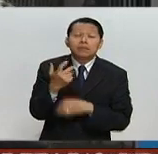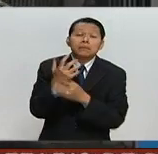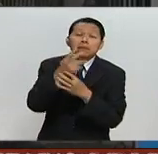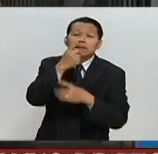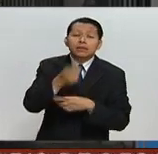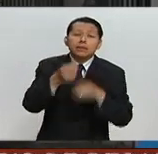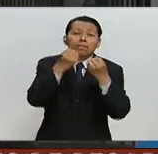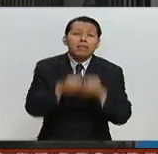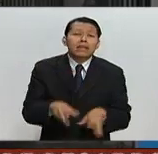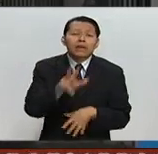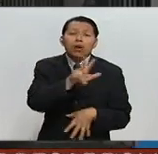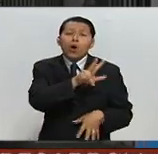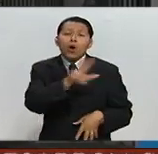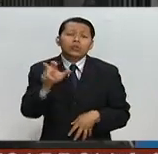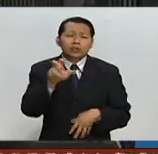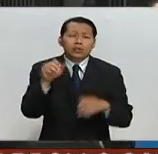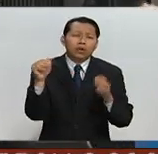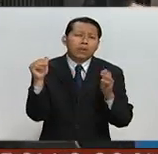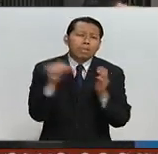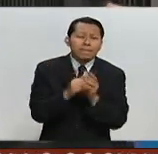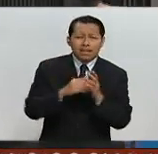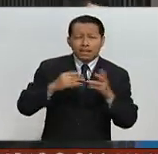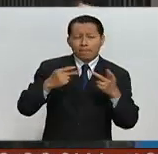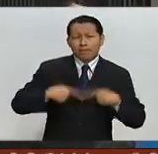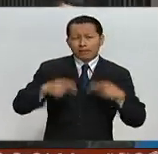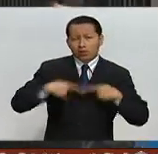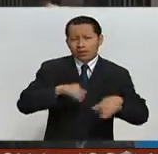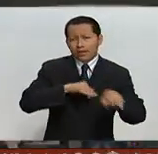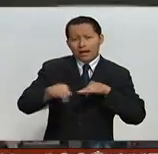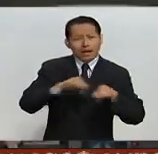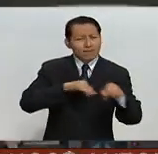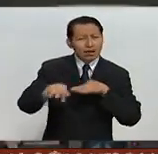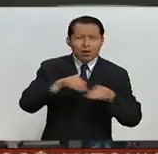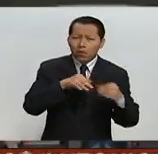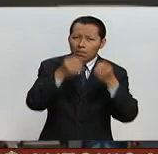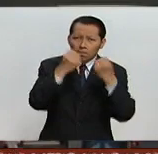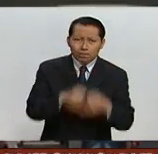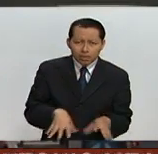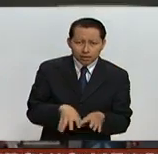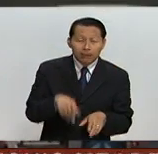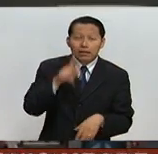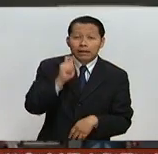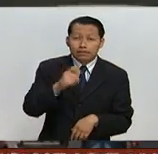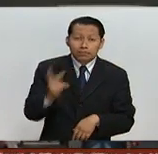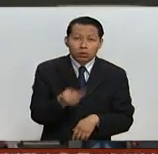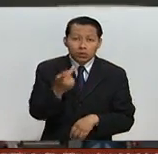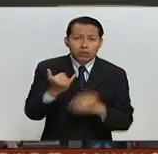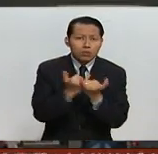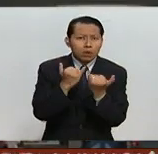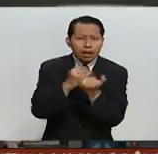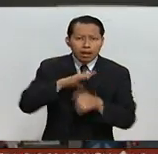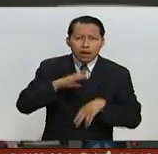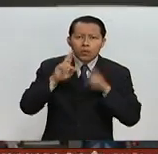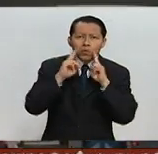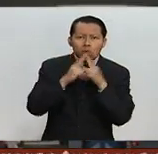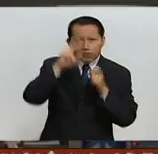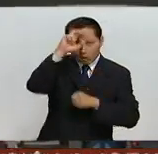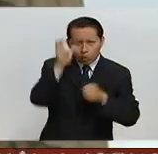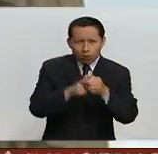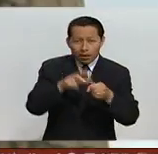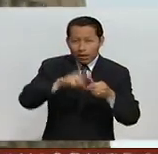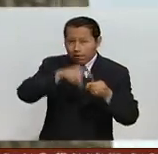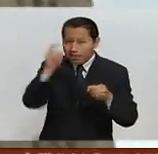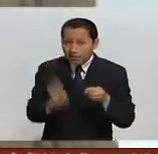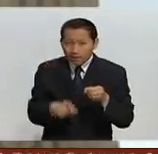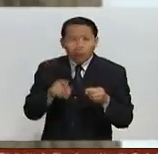800 mil empleos. La pregunta es si la salida del Reino Unido de la Unión Europea podría provocar un efecto